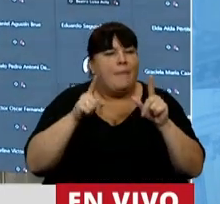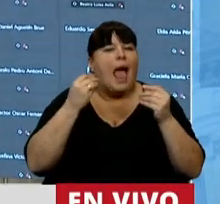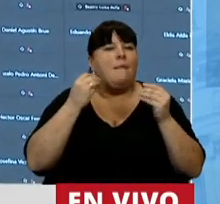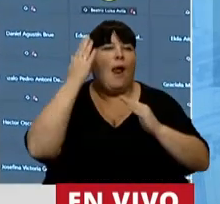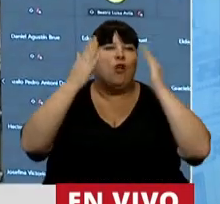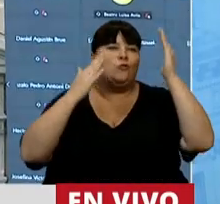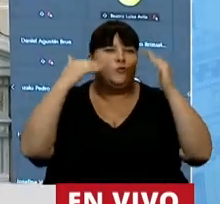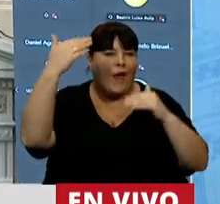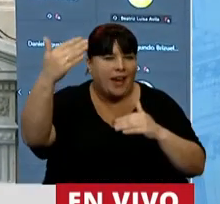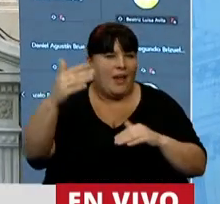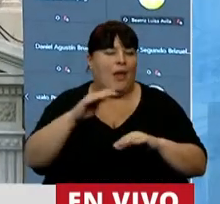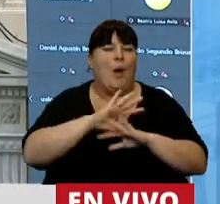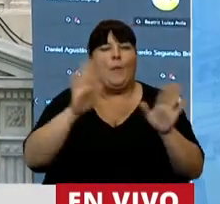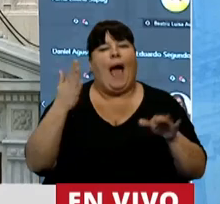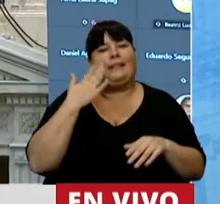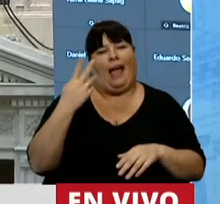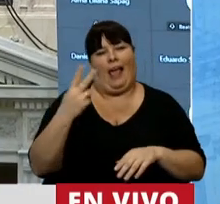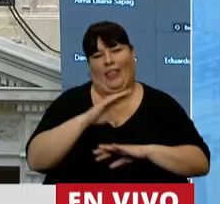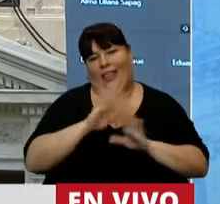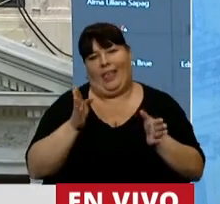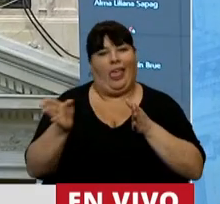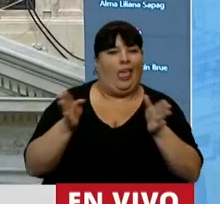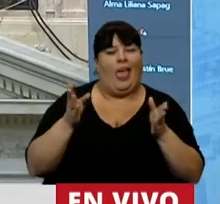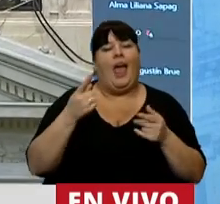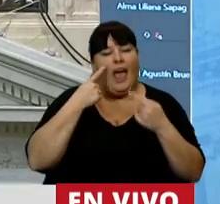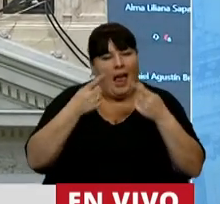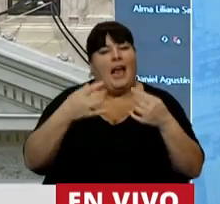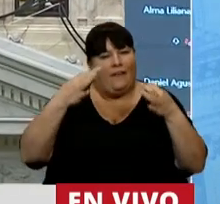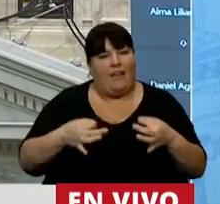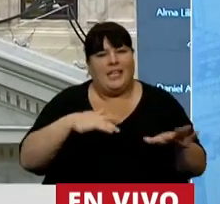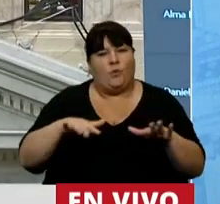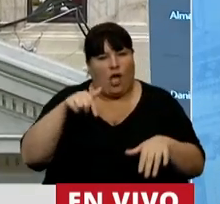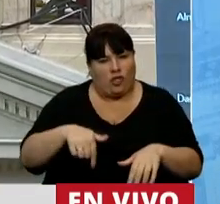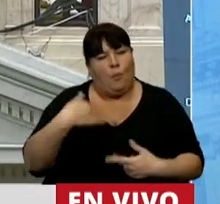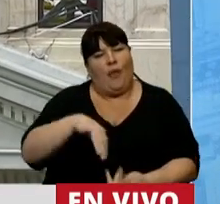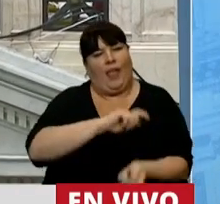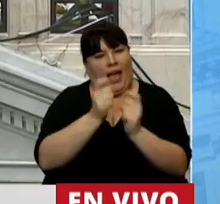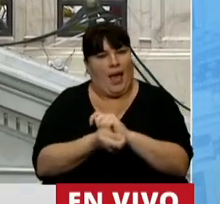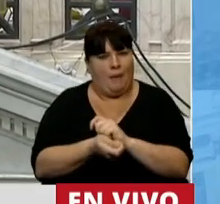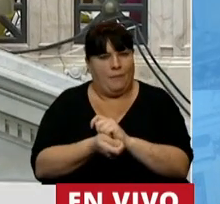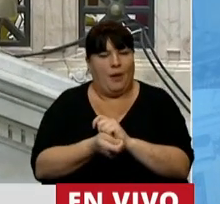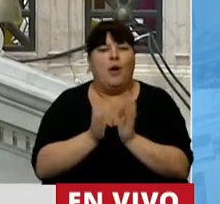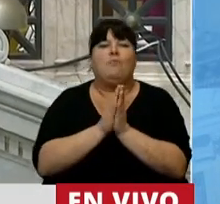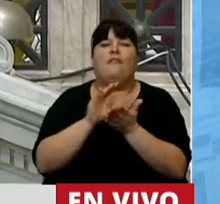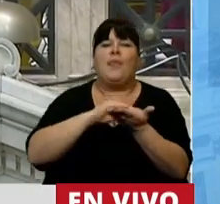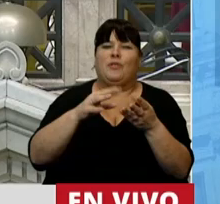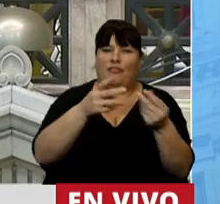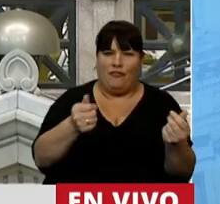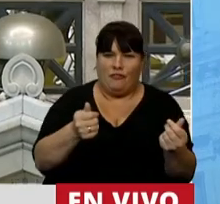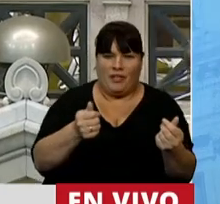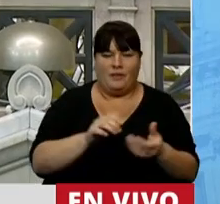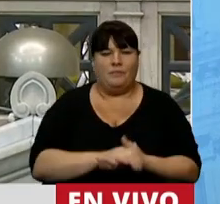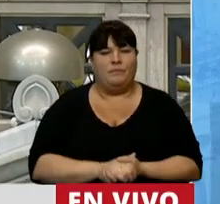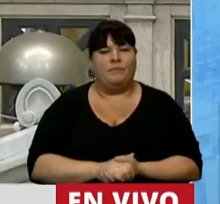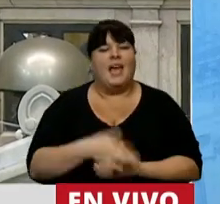sueños, dejar la hipocresía para mirar la realidad y transformarla. Le pido redondear, diputada, por